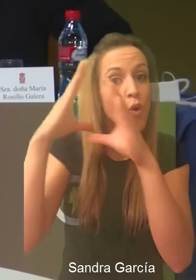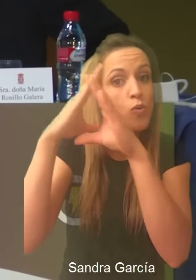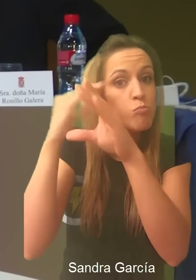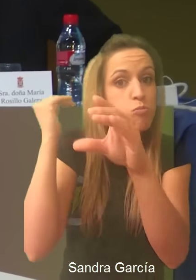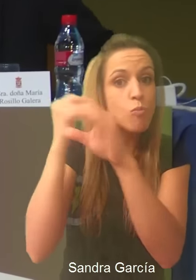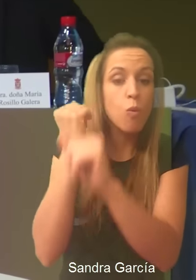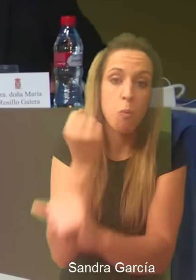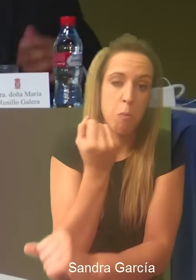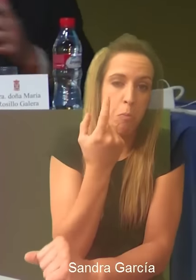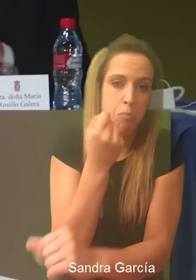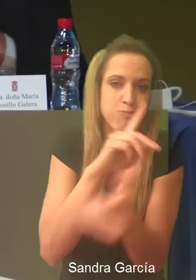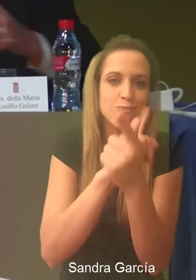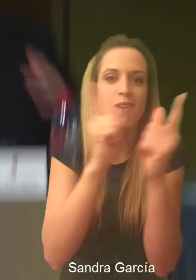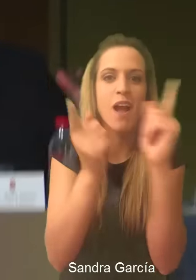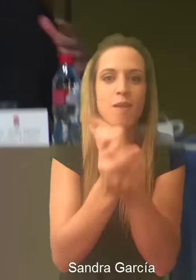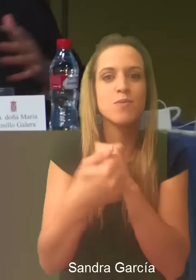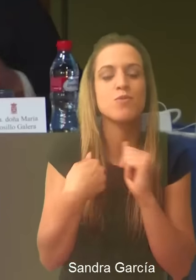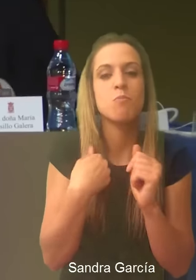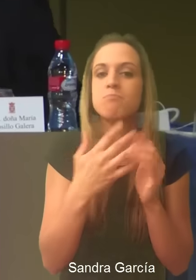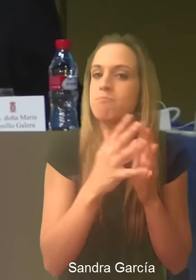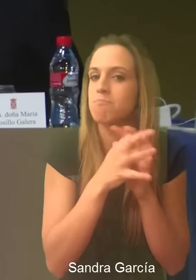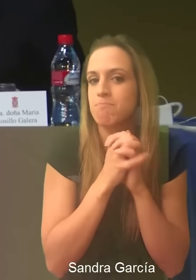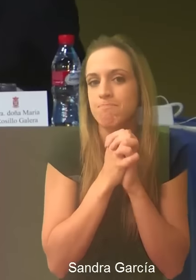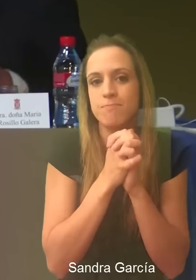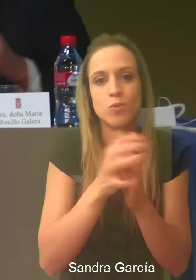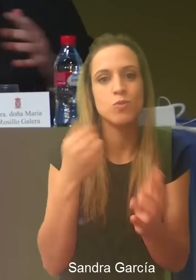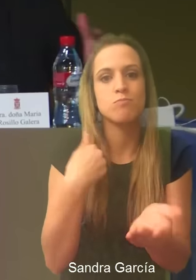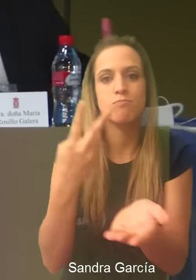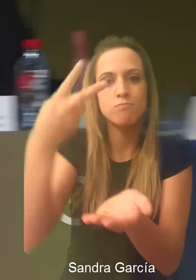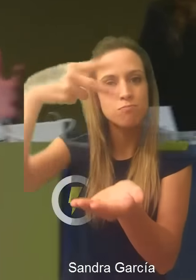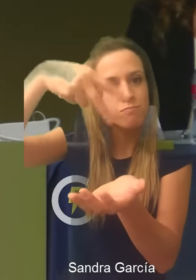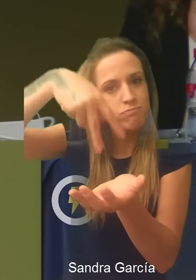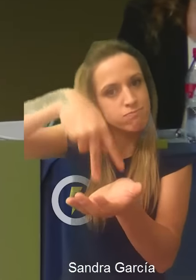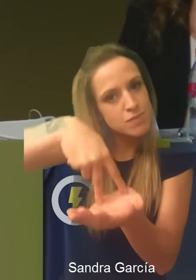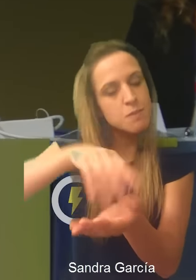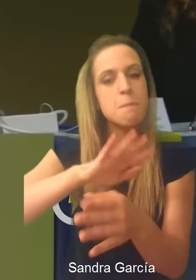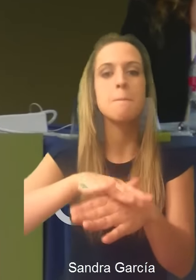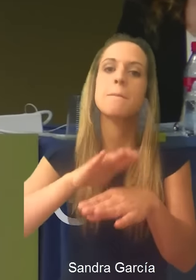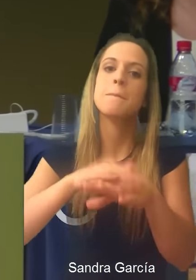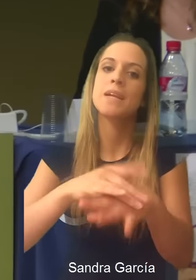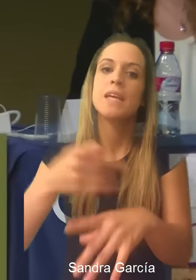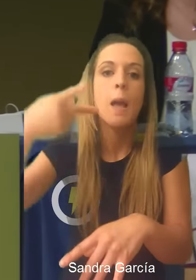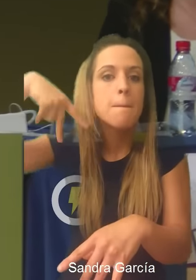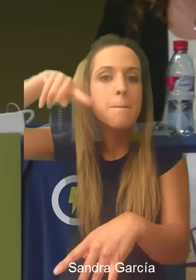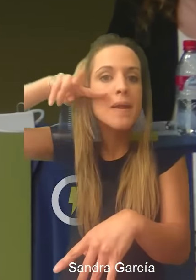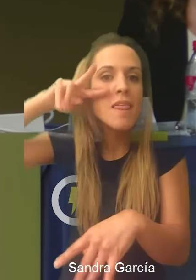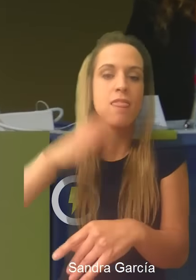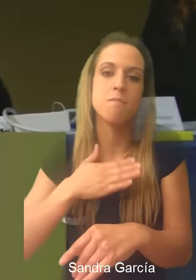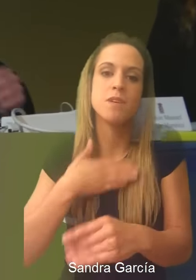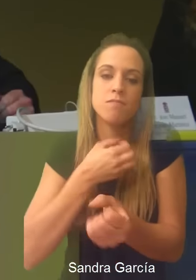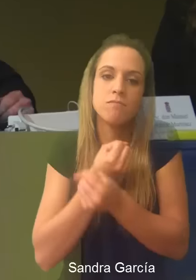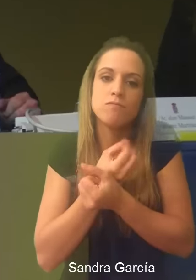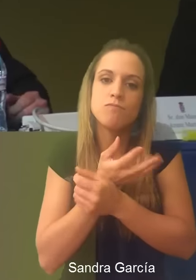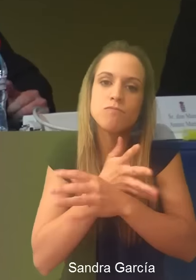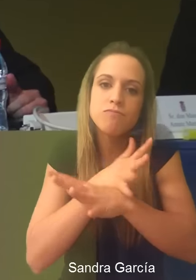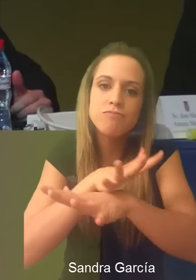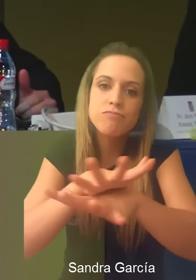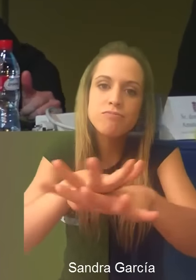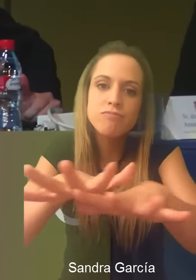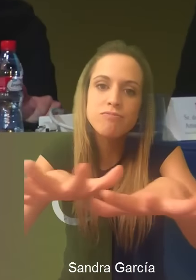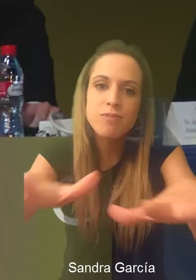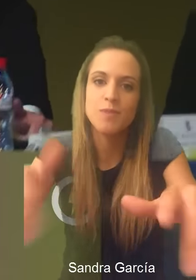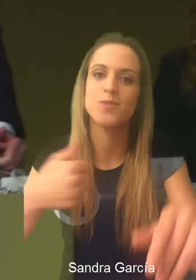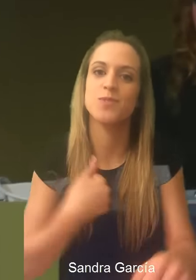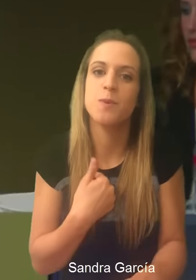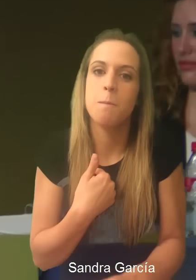Por romper un poco el protocolo de la mesa, voy a pedir a Eugenia y a mis compañeros poder levantarme para transmitir esas experiencias